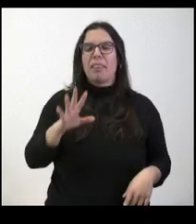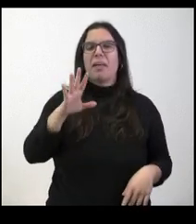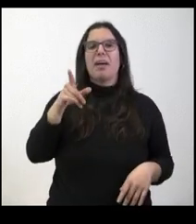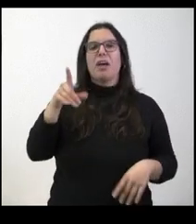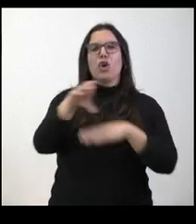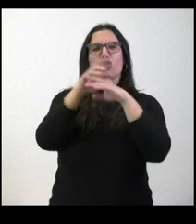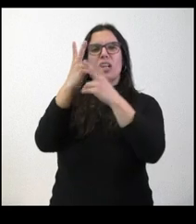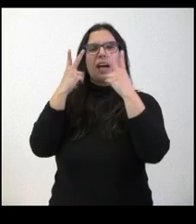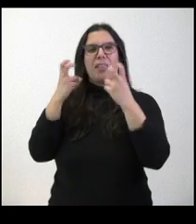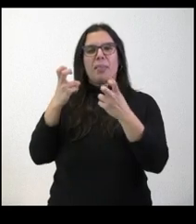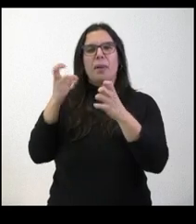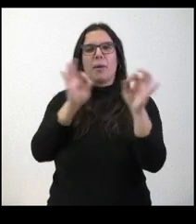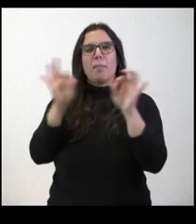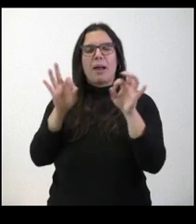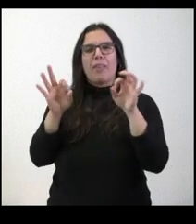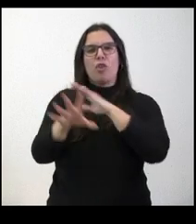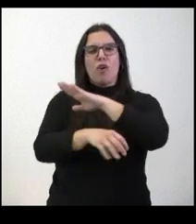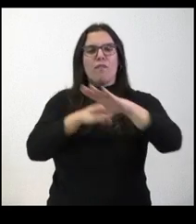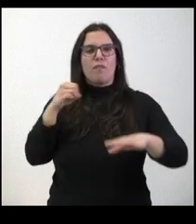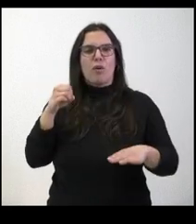pop-tep